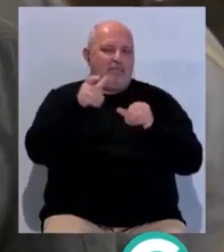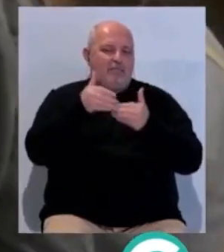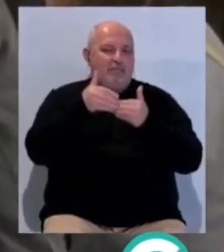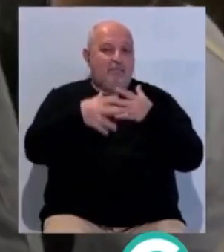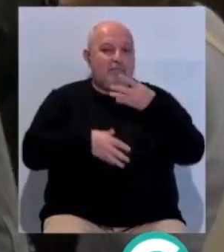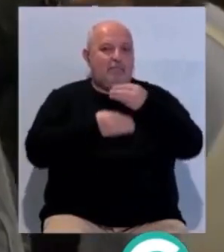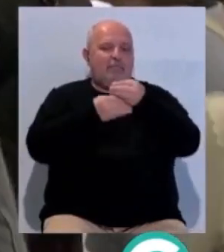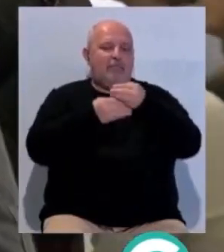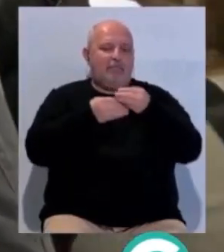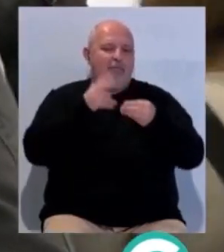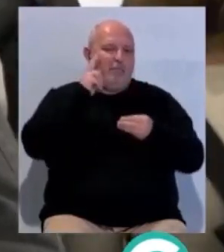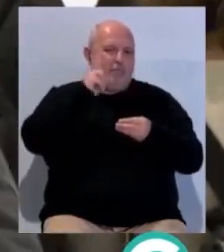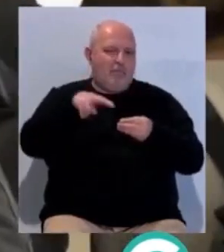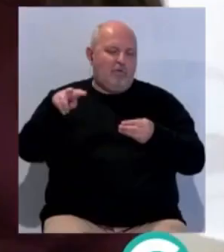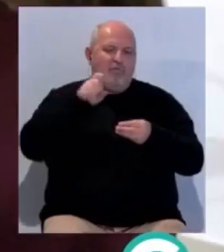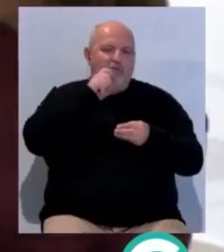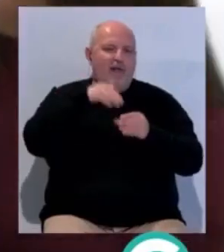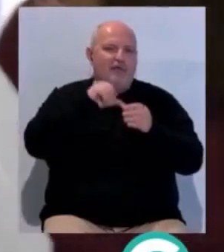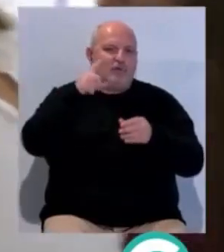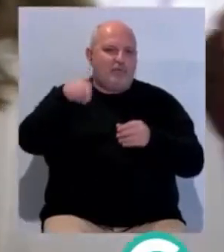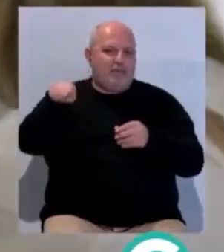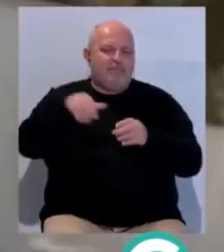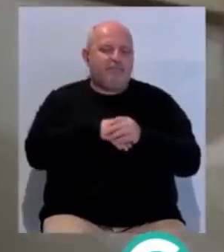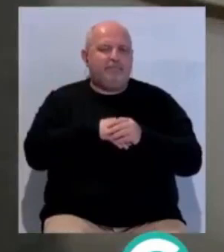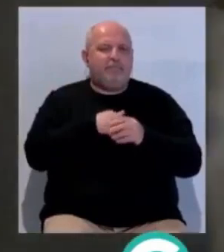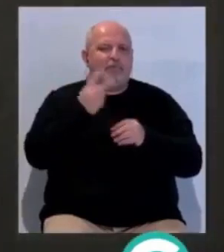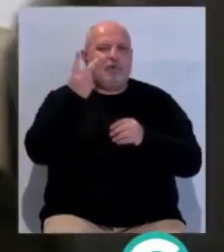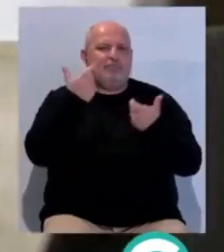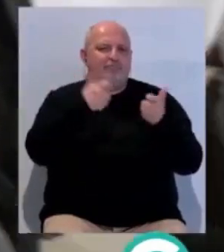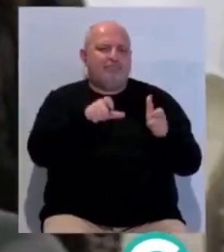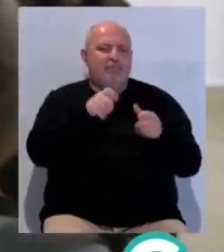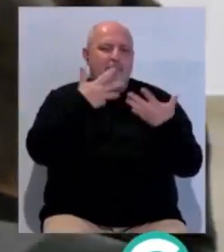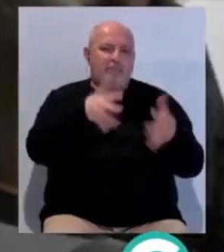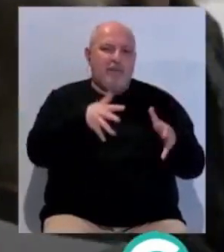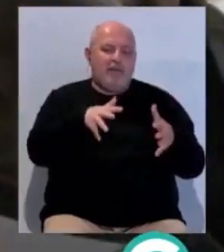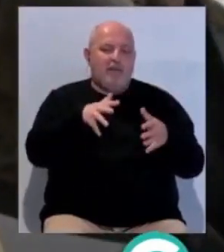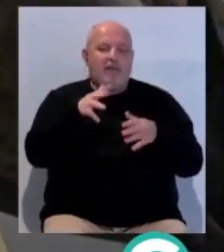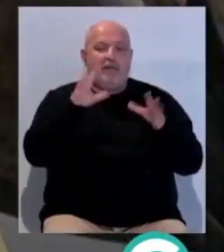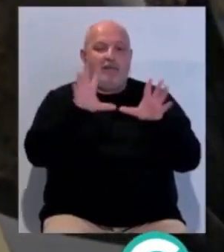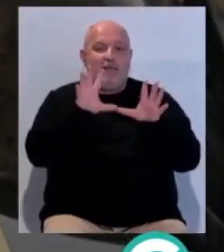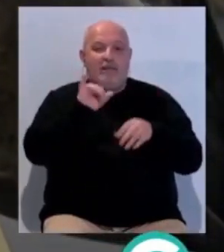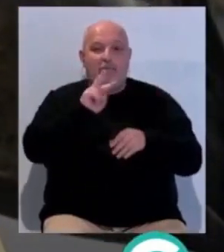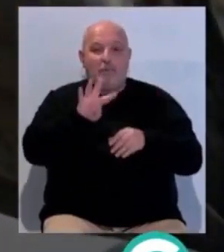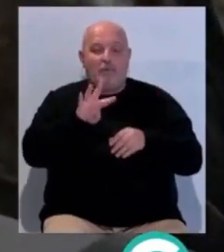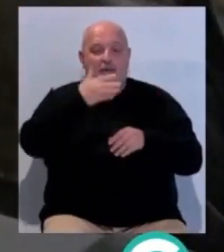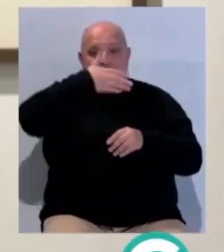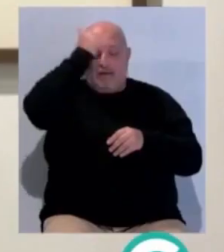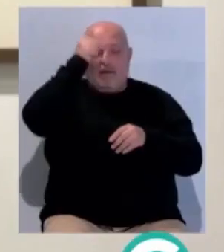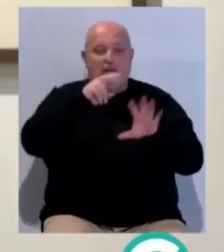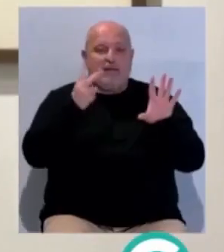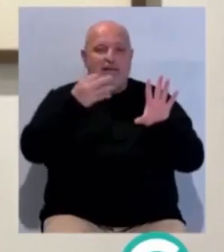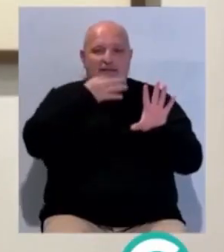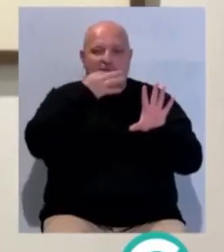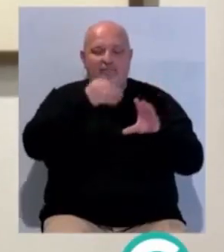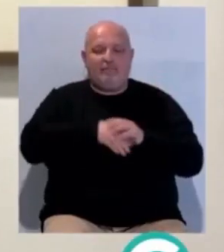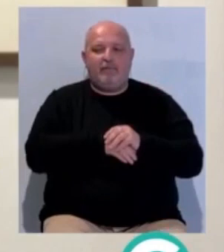complementa la muestra también en la Fundación Cajasol. Serán dos sesiones, los miércoles 10 y 24 de abril a las 7